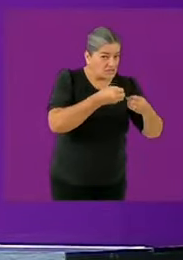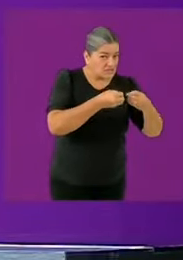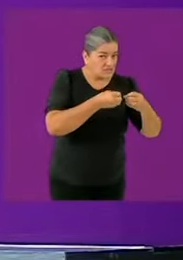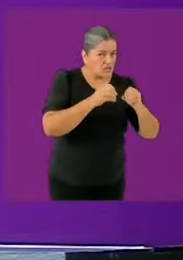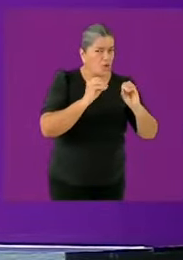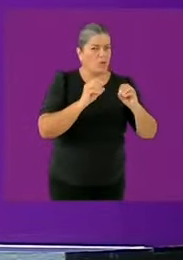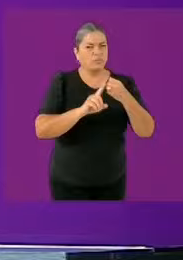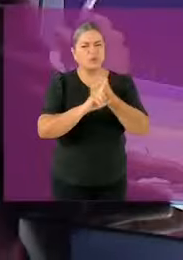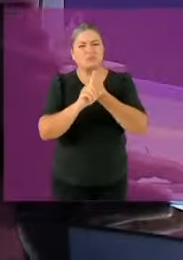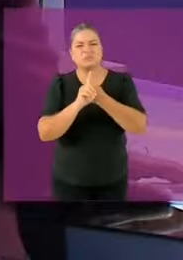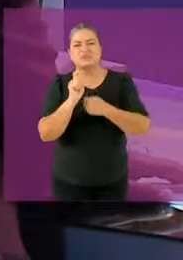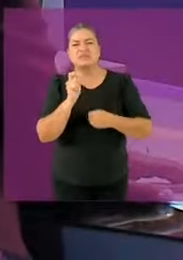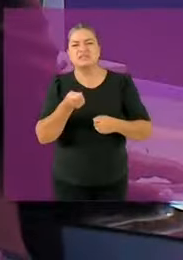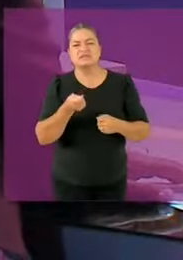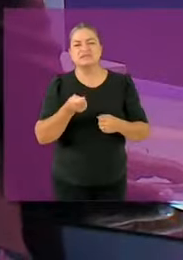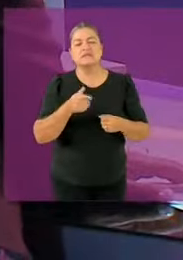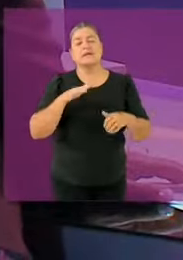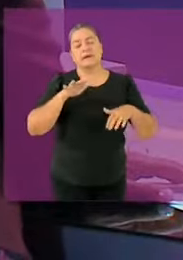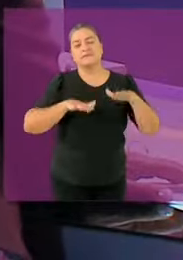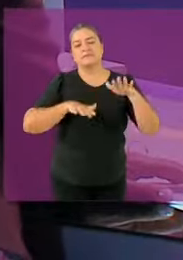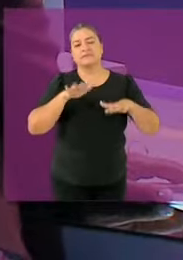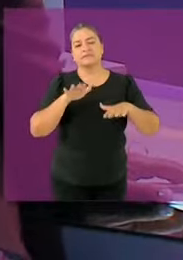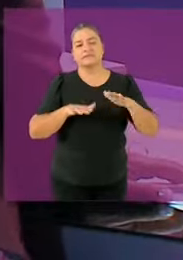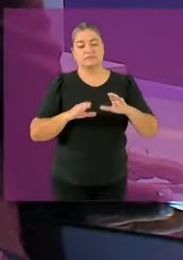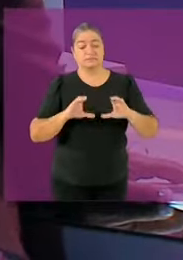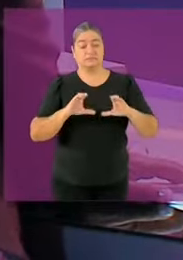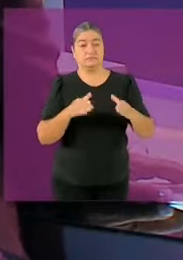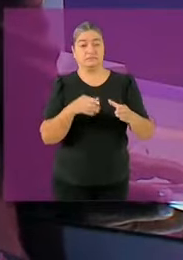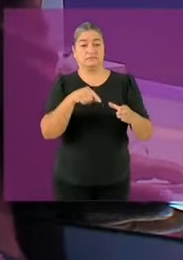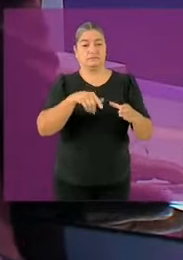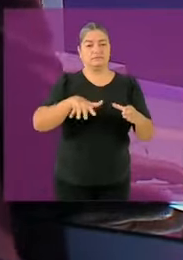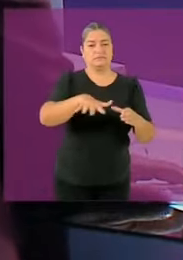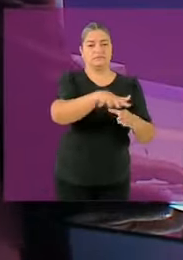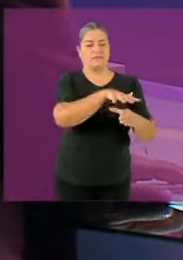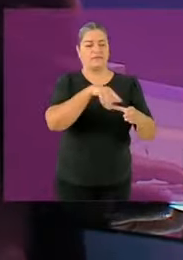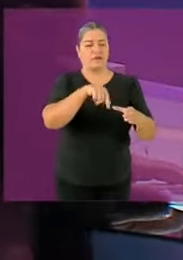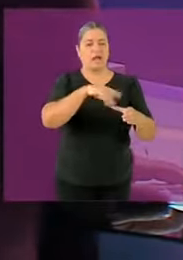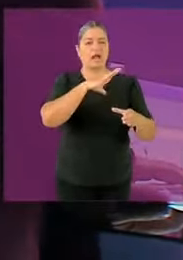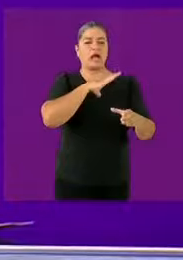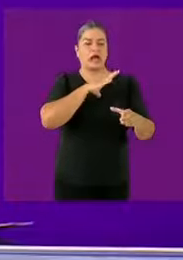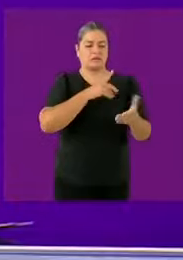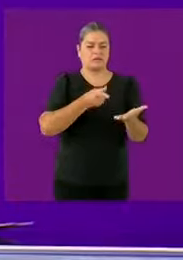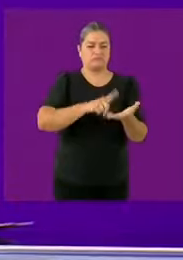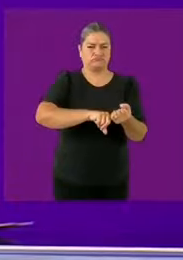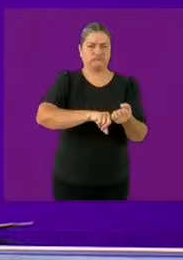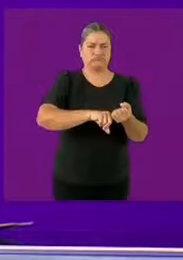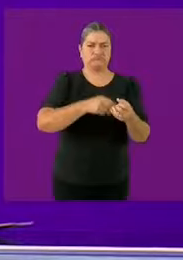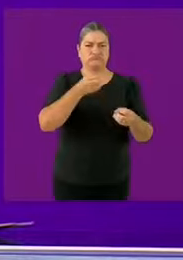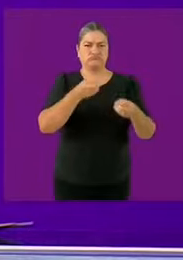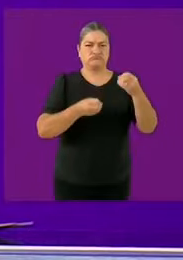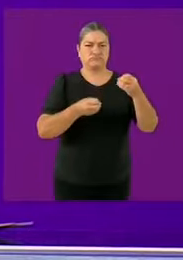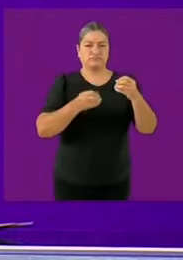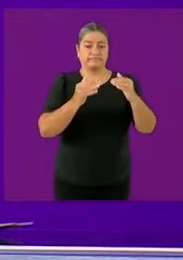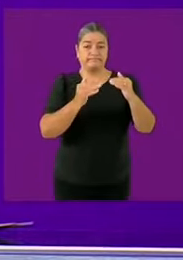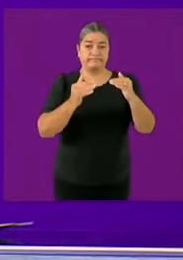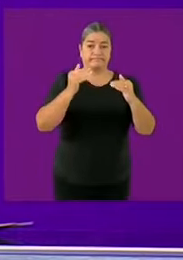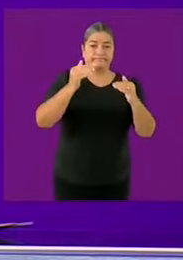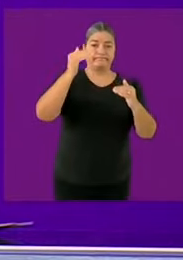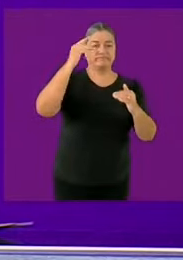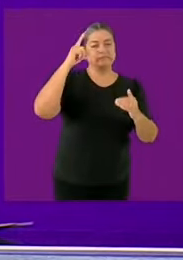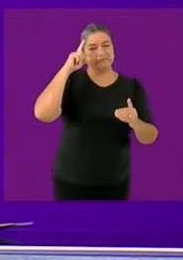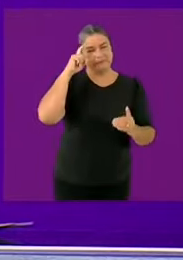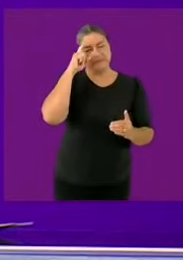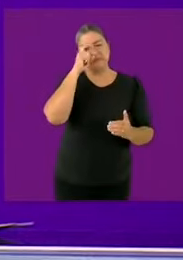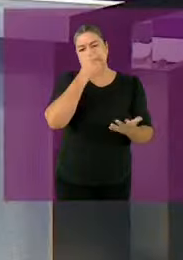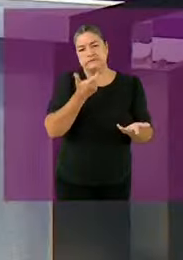el juez de la comunidad es mucho más sencillo comprometer al hombre que irte a un tribunal donde no tienes dinero para el abogado bueno si las mujeres